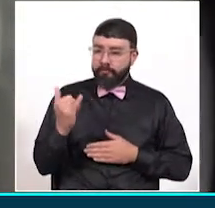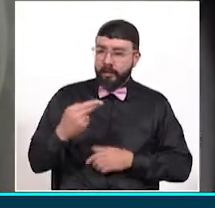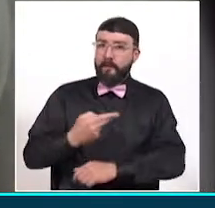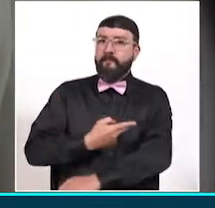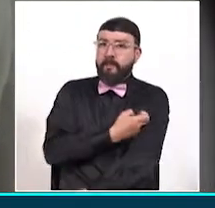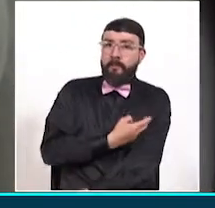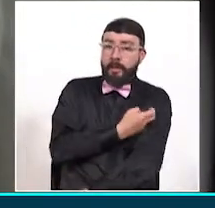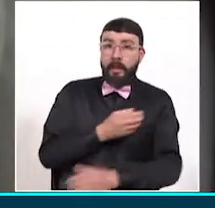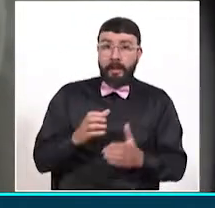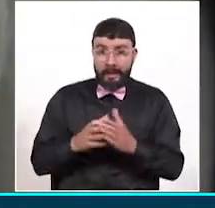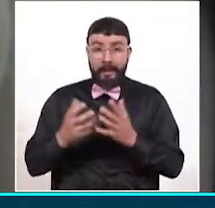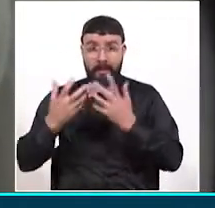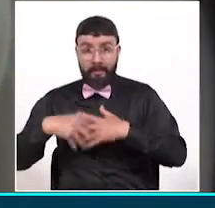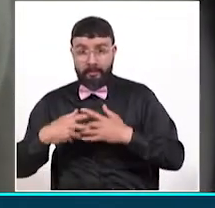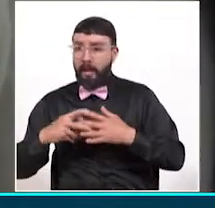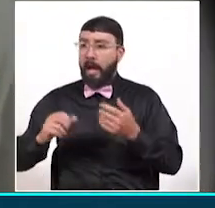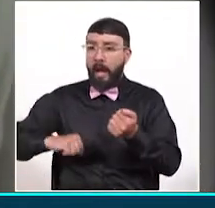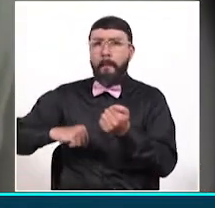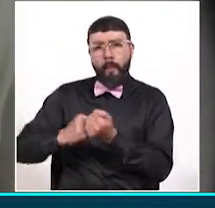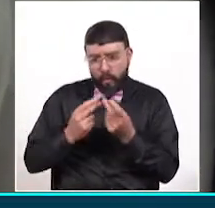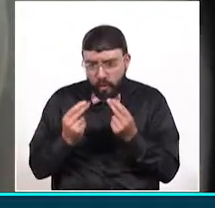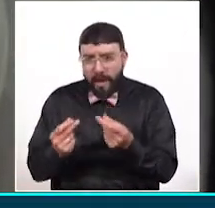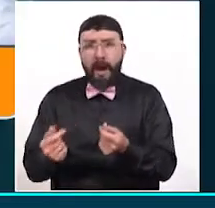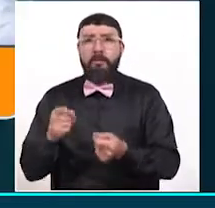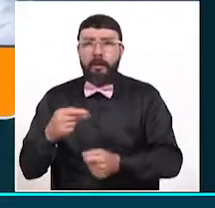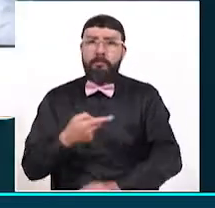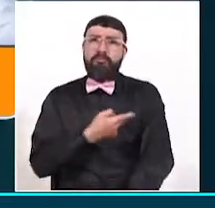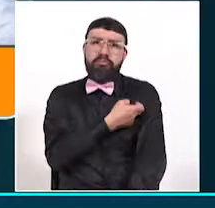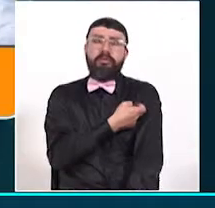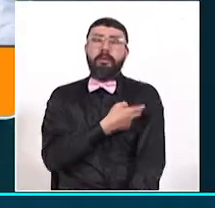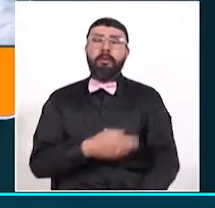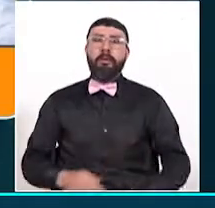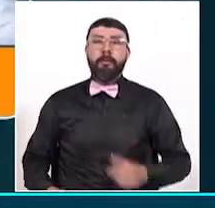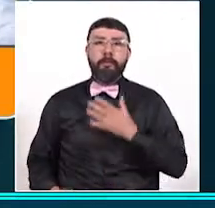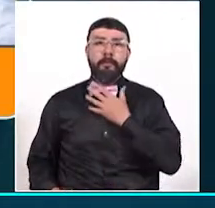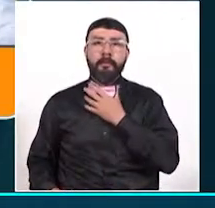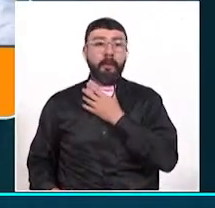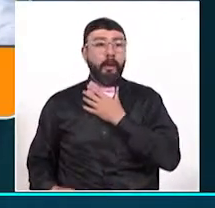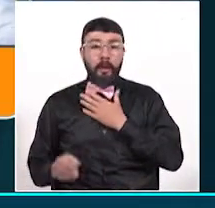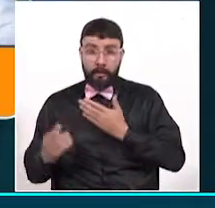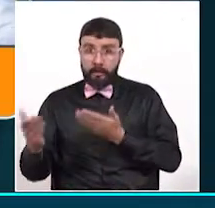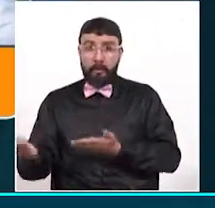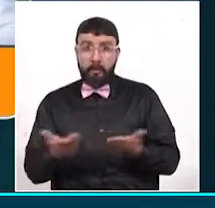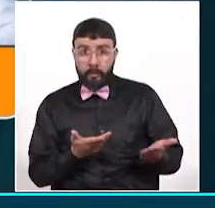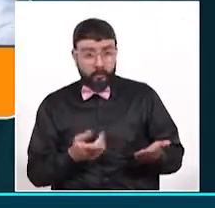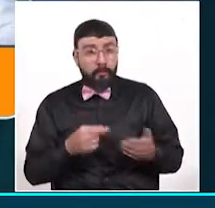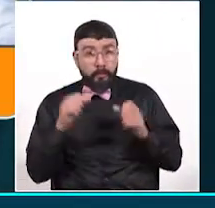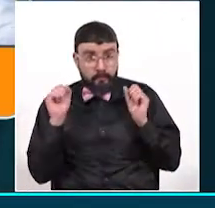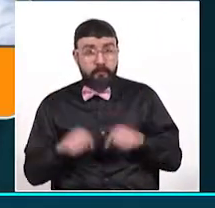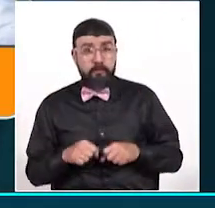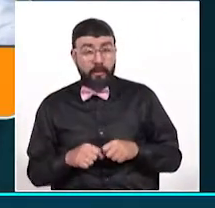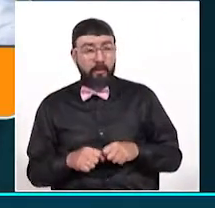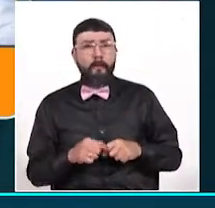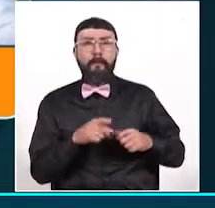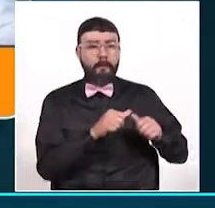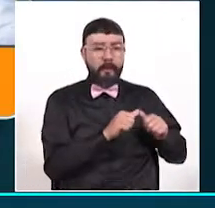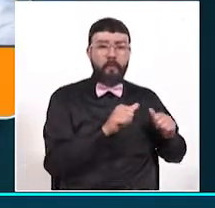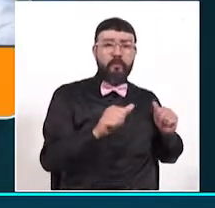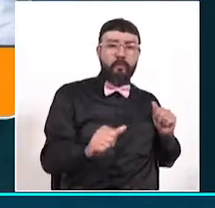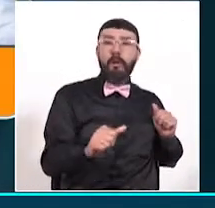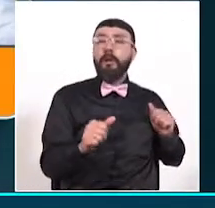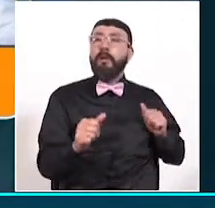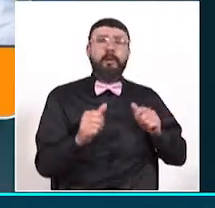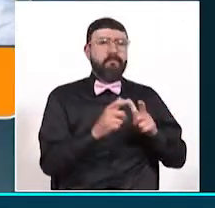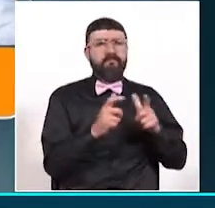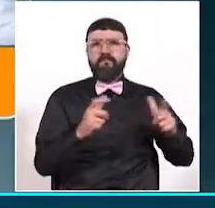han anunciado su apoyo para darle celeridad a este proceso. Pusimos a disposición y ofrecimos la posibilidad que en la etapa de masificación